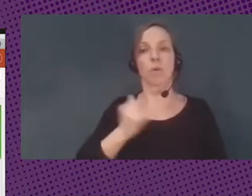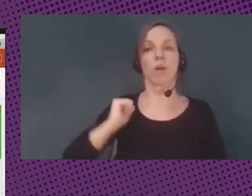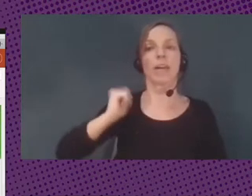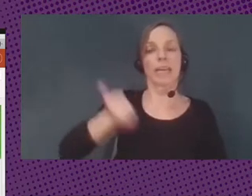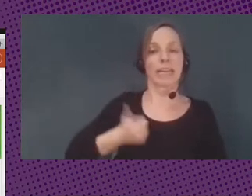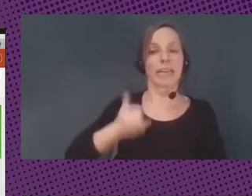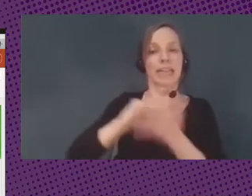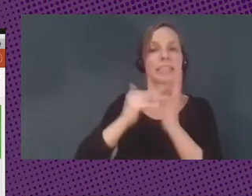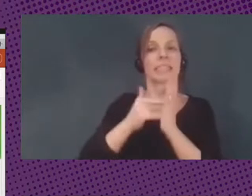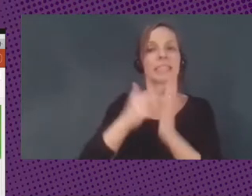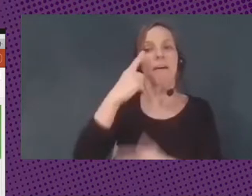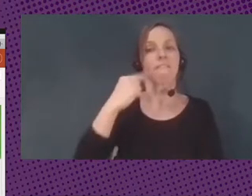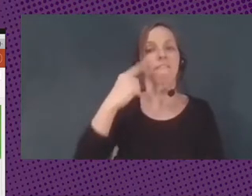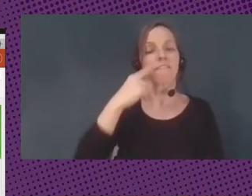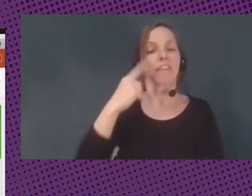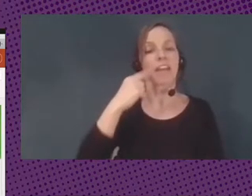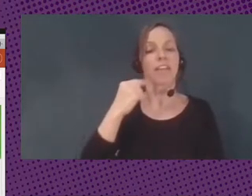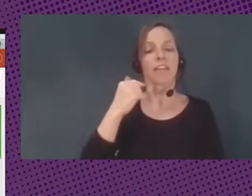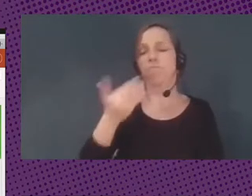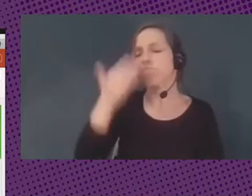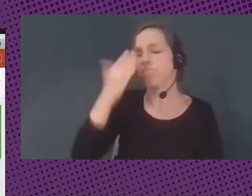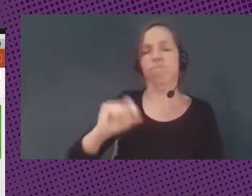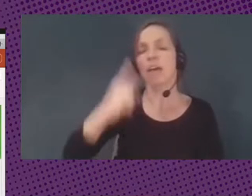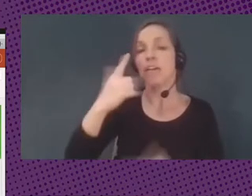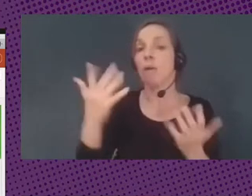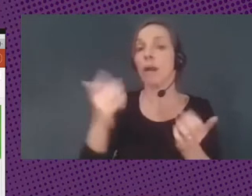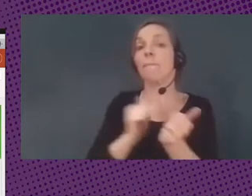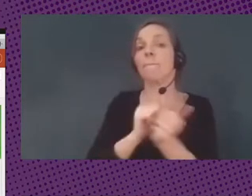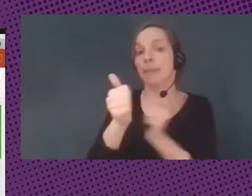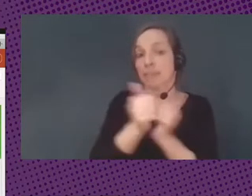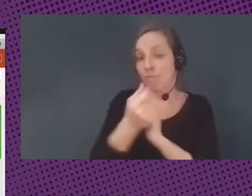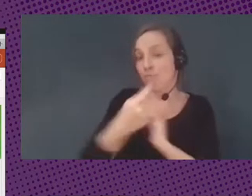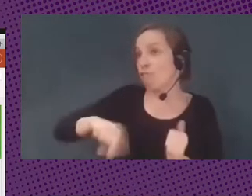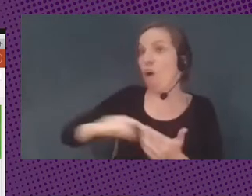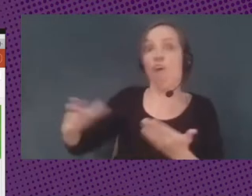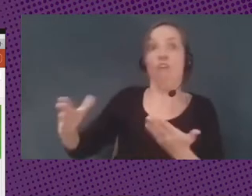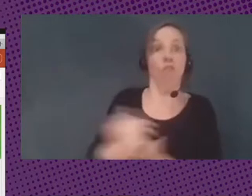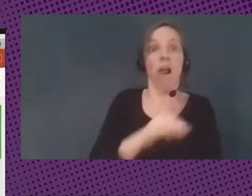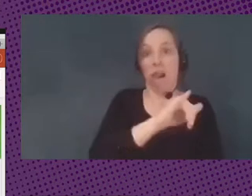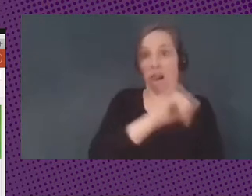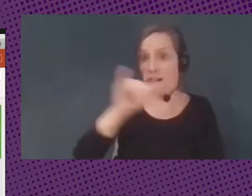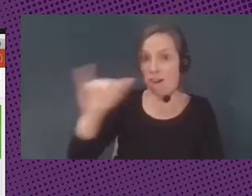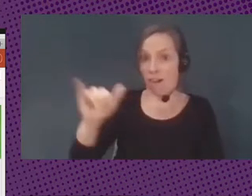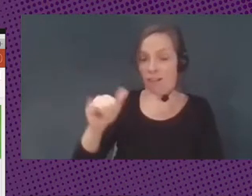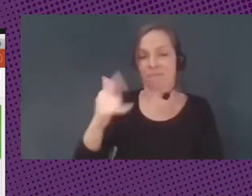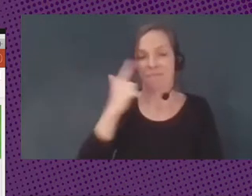financiero, que es los préstamos que todos les debemos, ¿ya? Avanzamos.